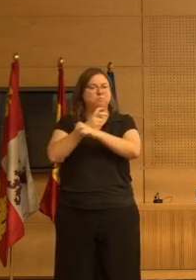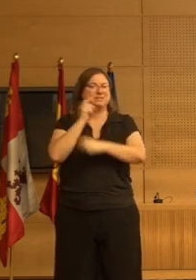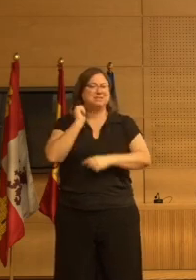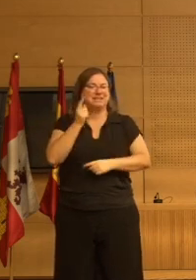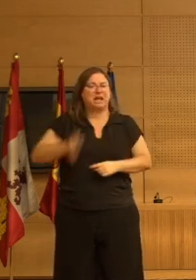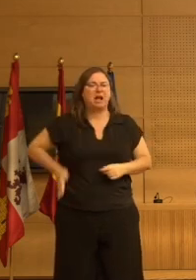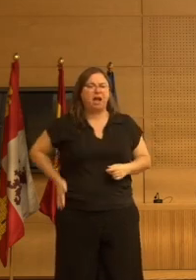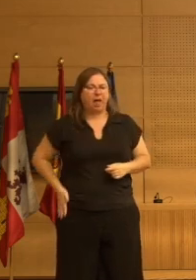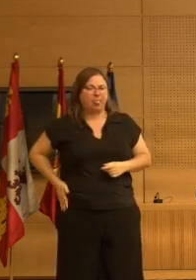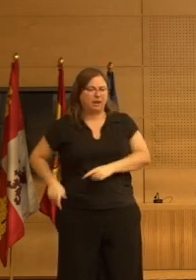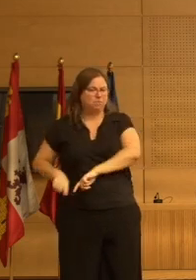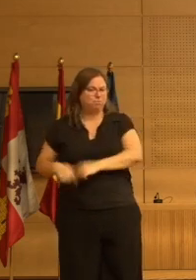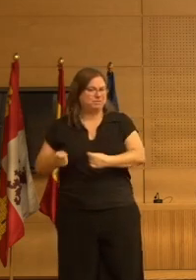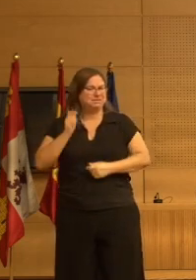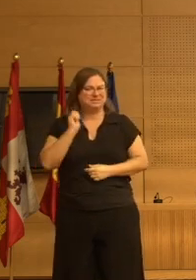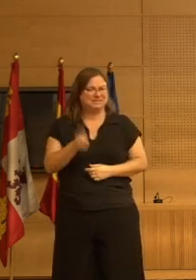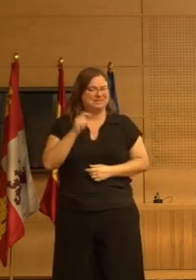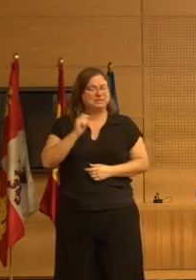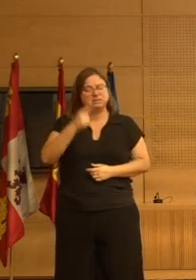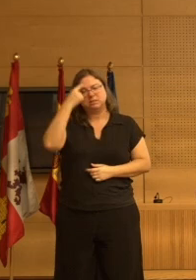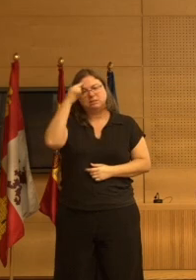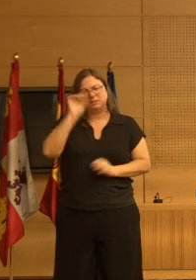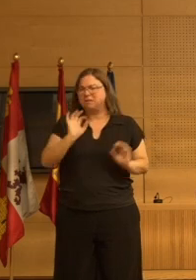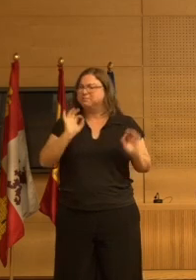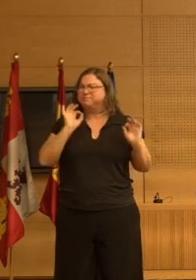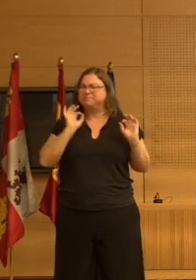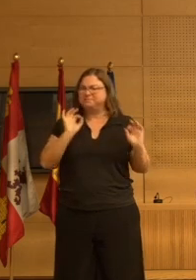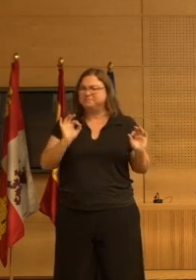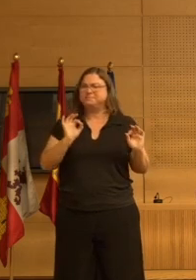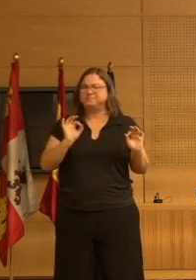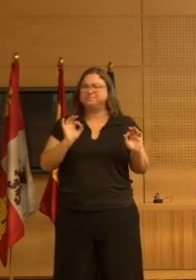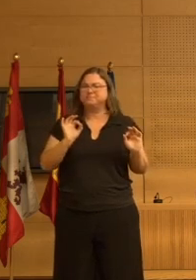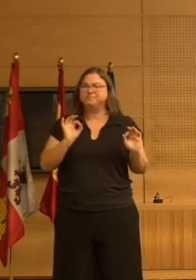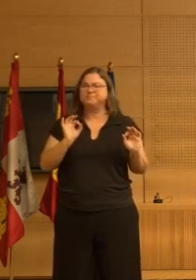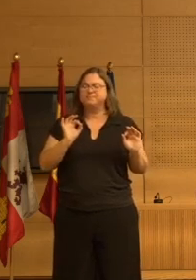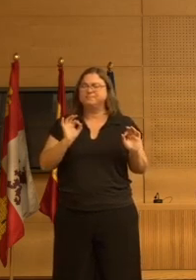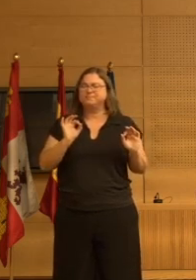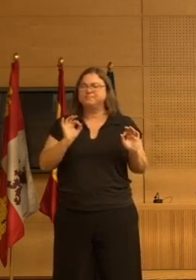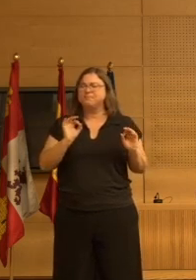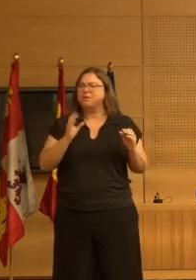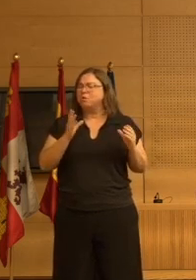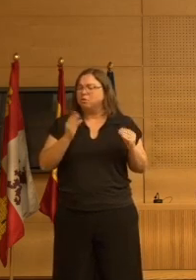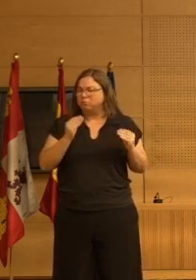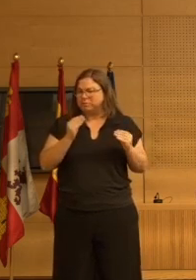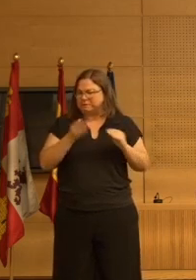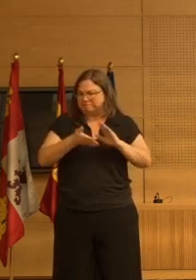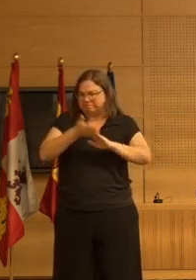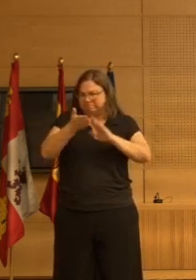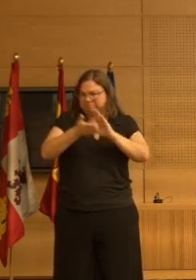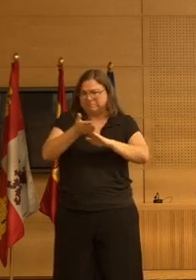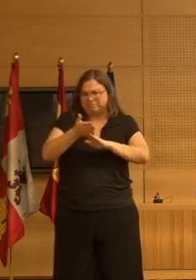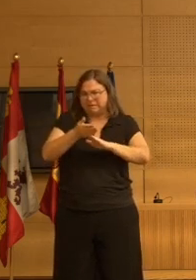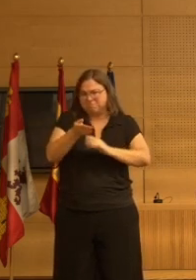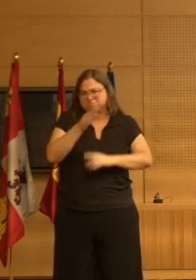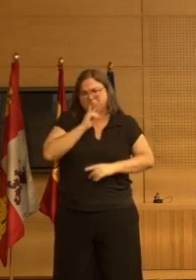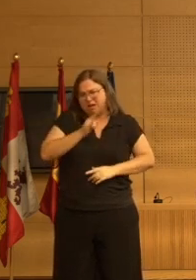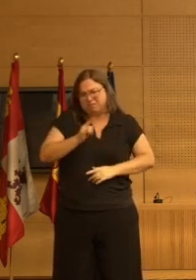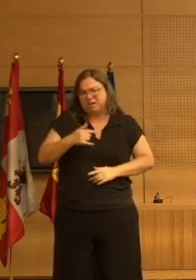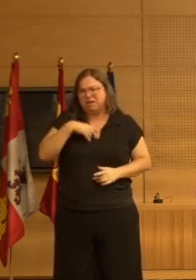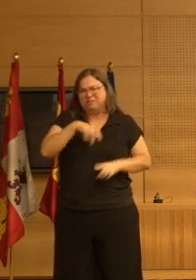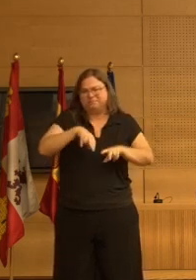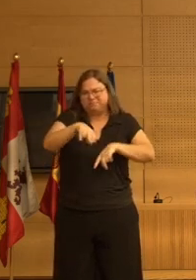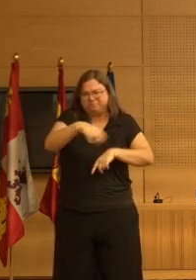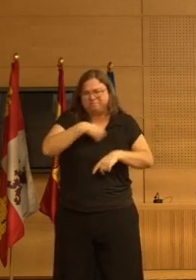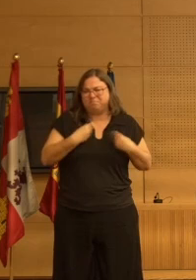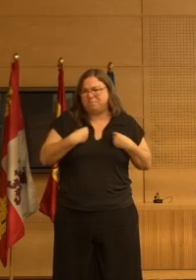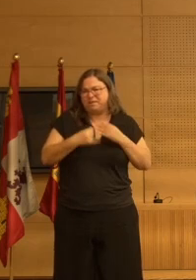una fractura de cadera. Algo que saben que es realmente muy predictivo de un mal pronóstico funcional y